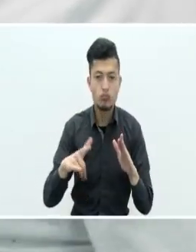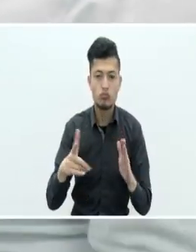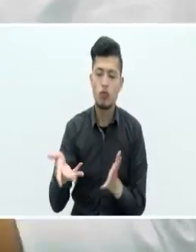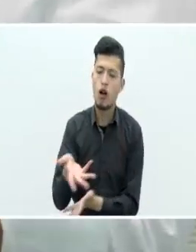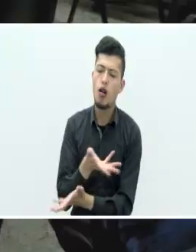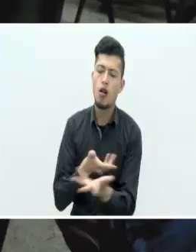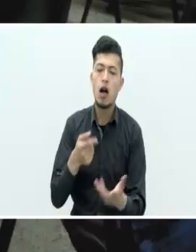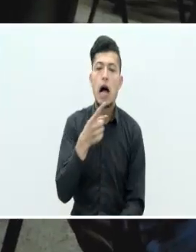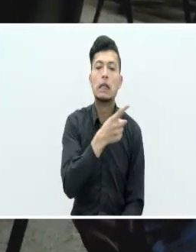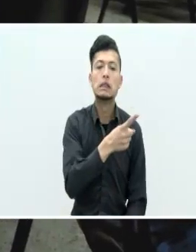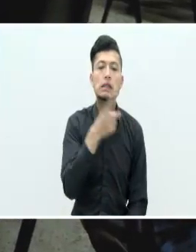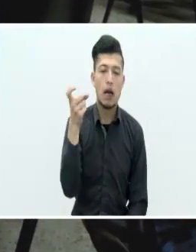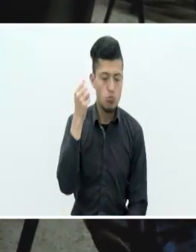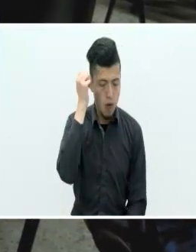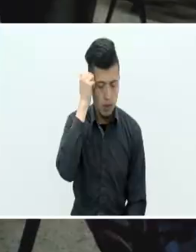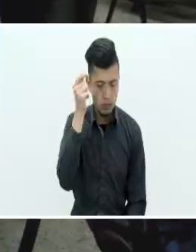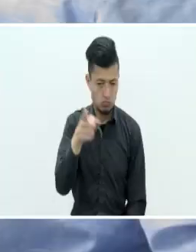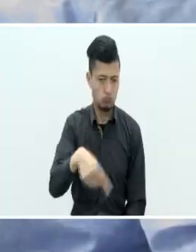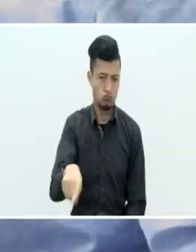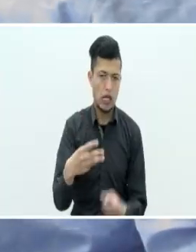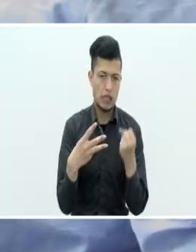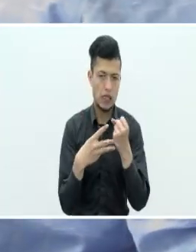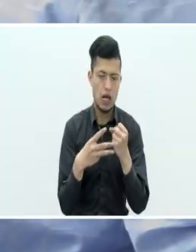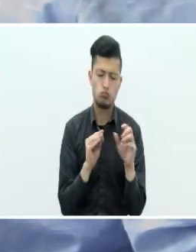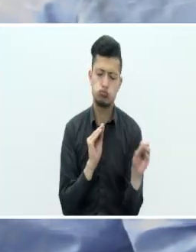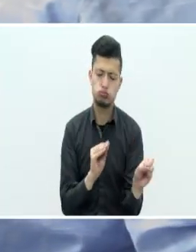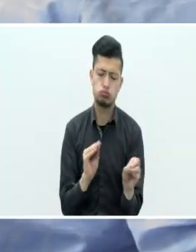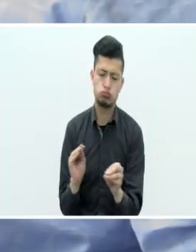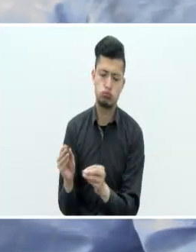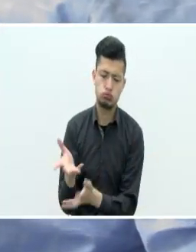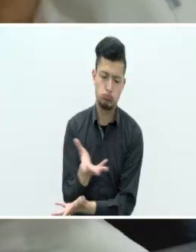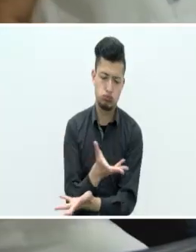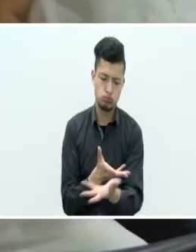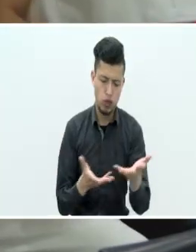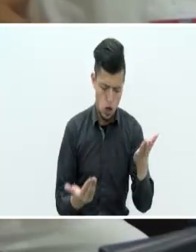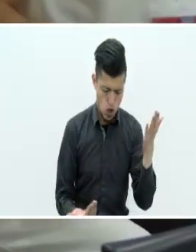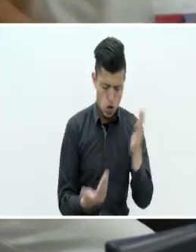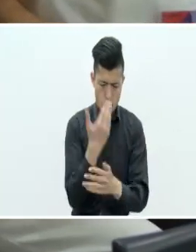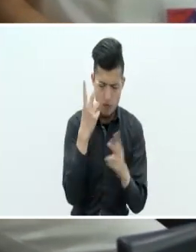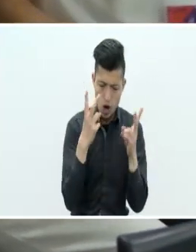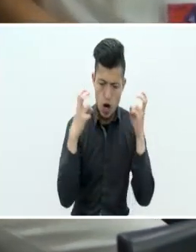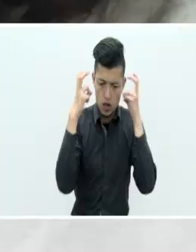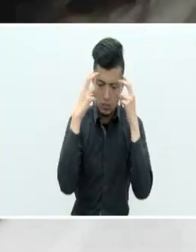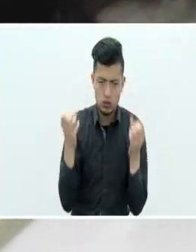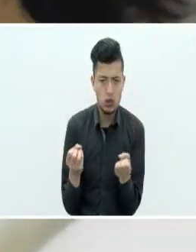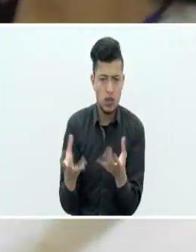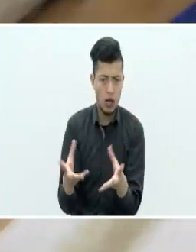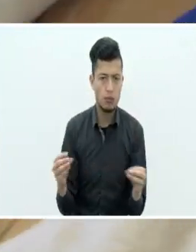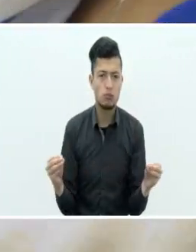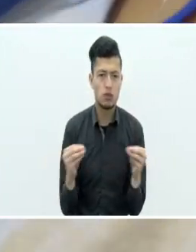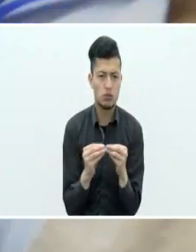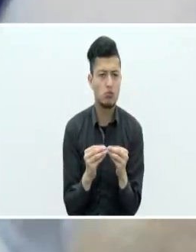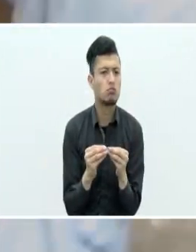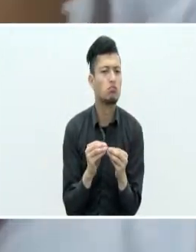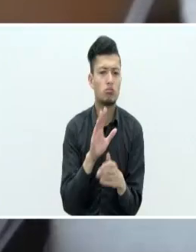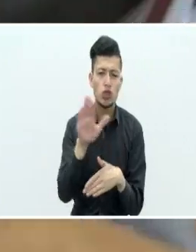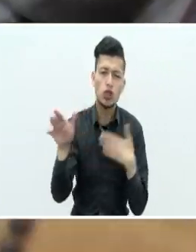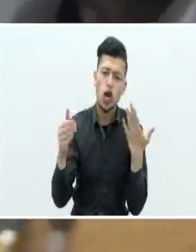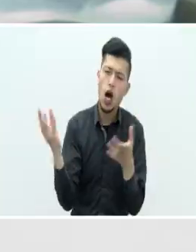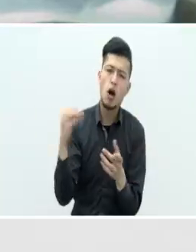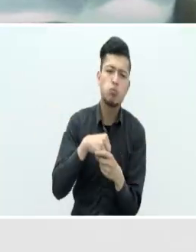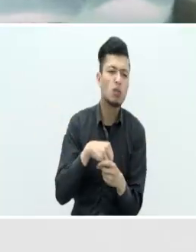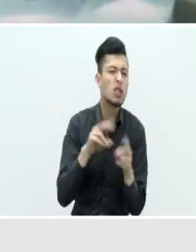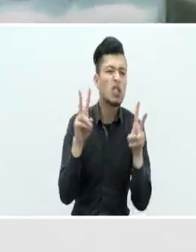instructores del SENA que se van a formar, que van a adquirir nuevos conocimientos en todo lo concerniente